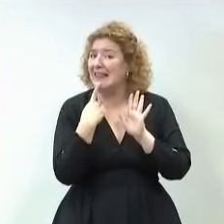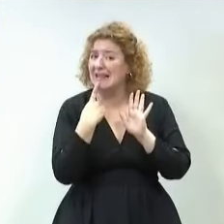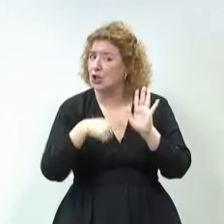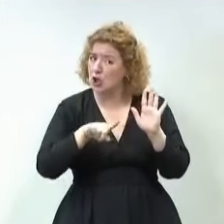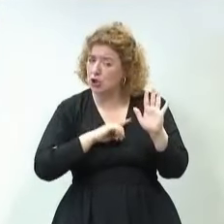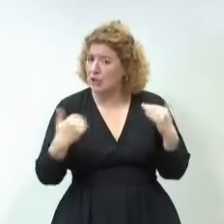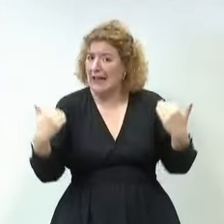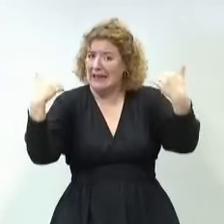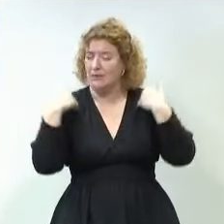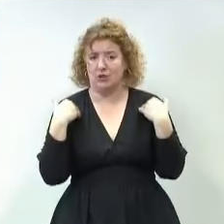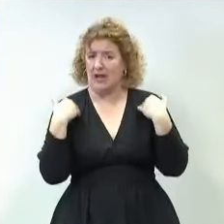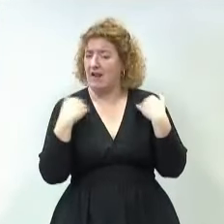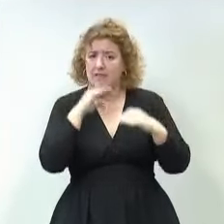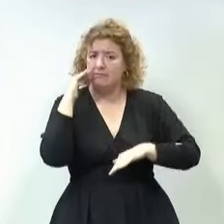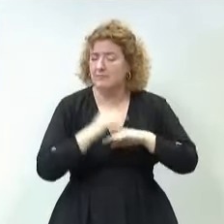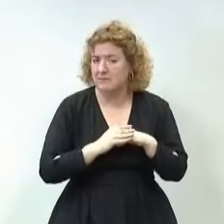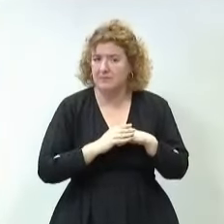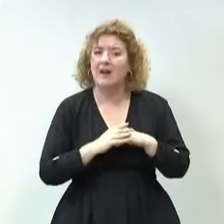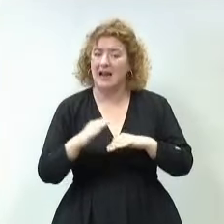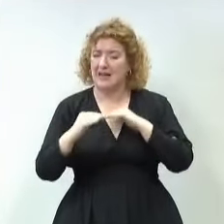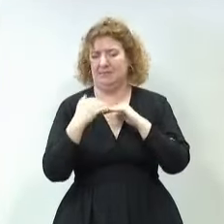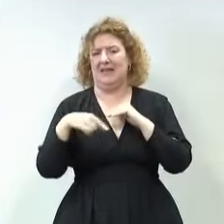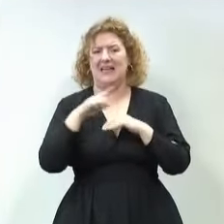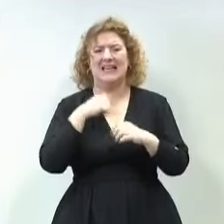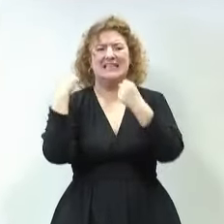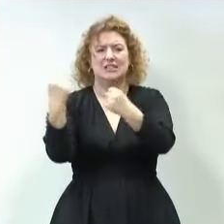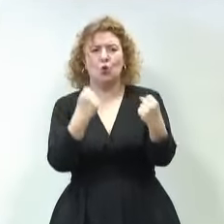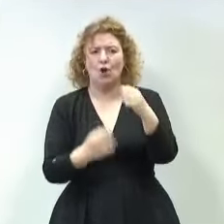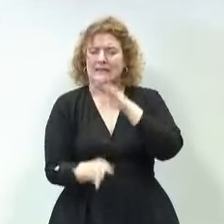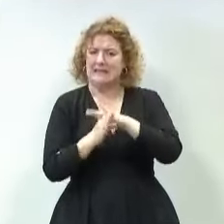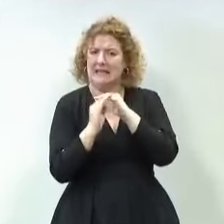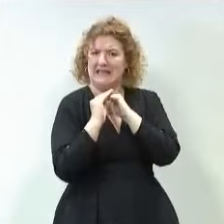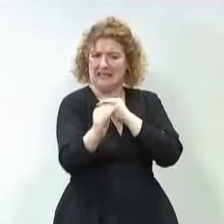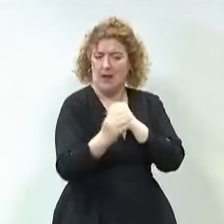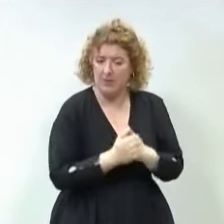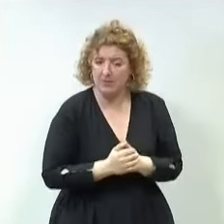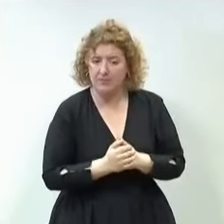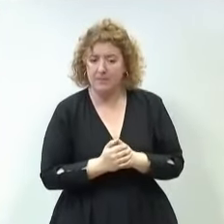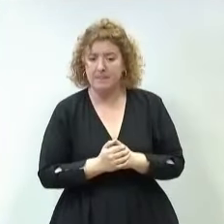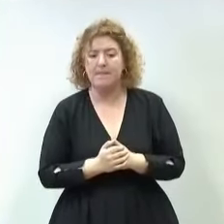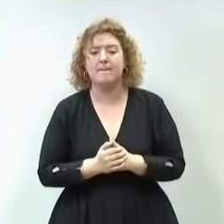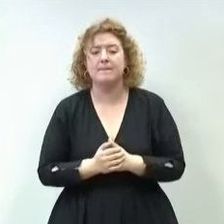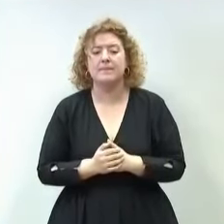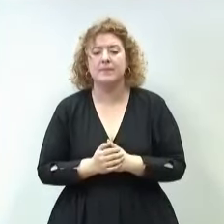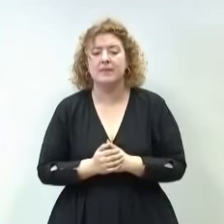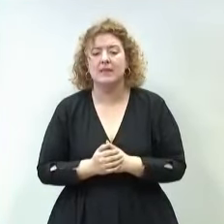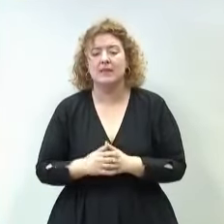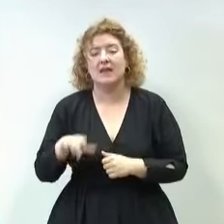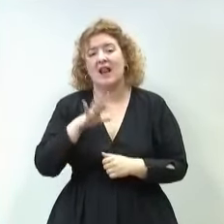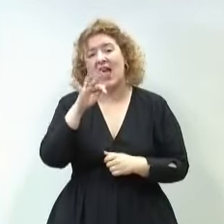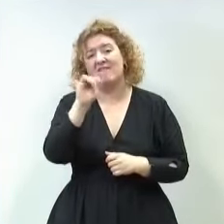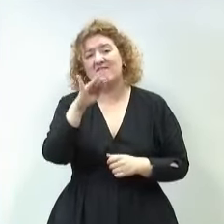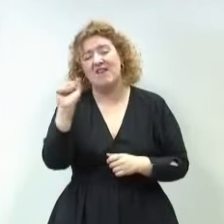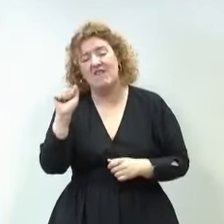responsabilidad para garantizar esa estabilidad institucional dentro de la Federación, porque, además, así también lo requiere, como usted sabe, la FIFA